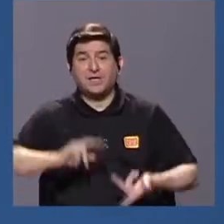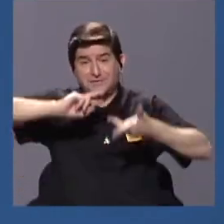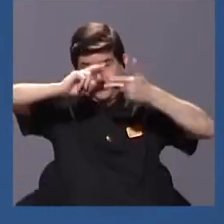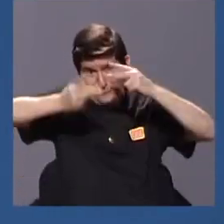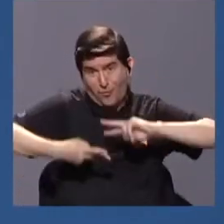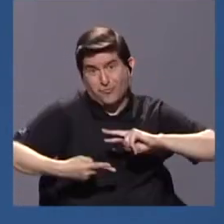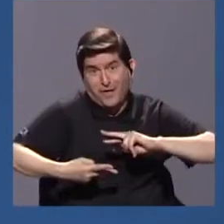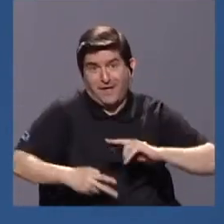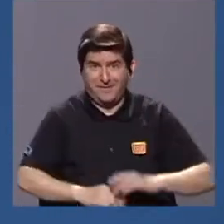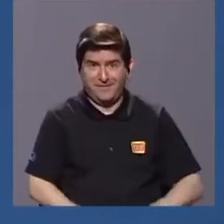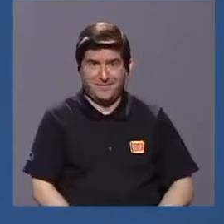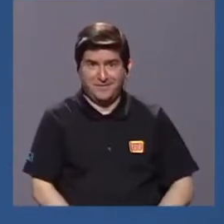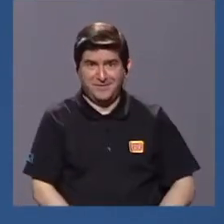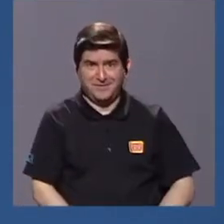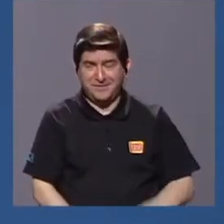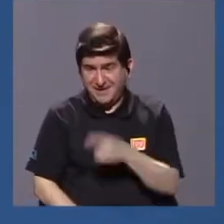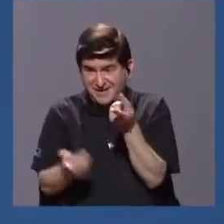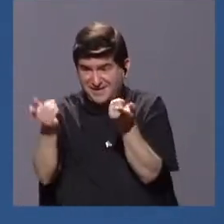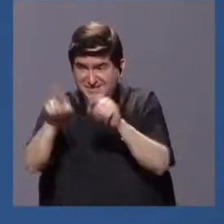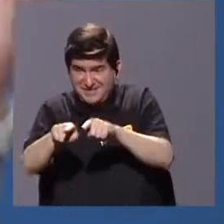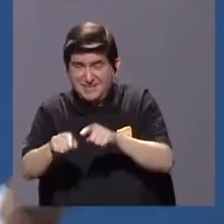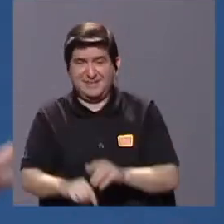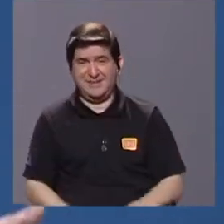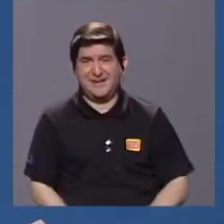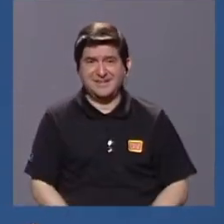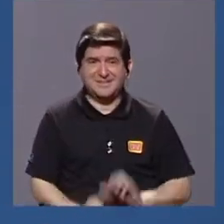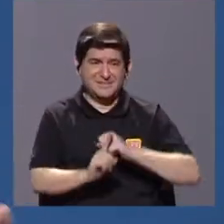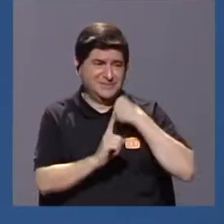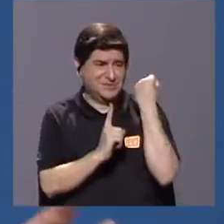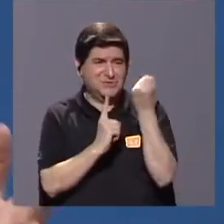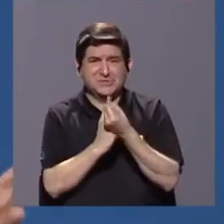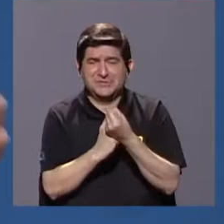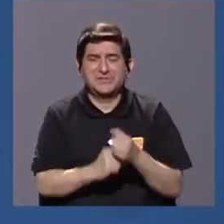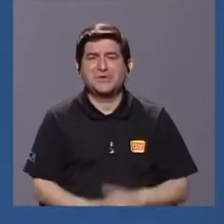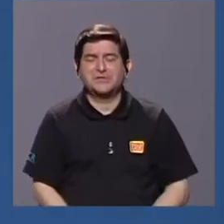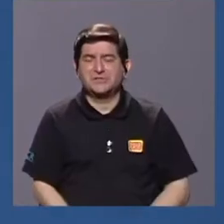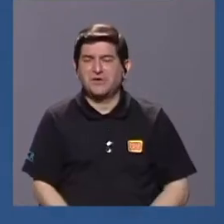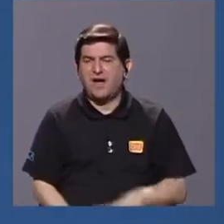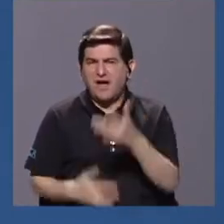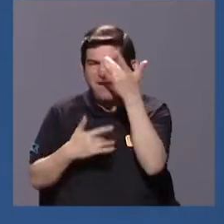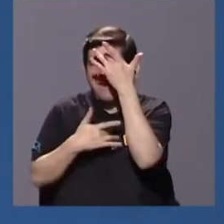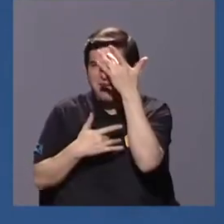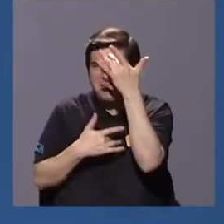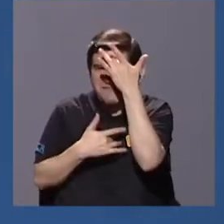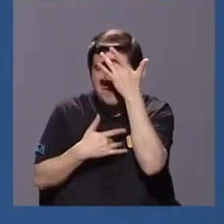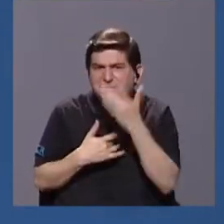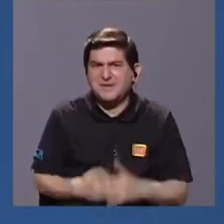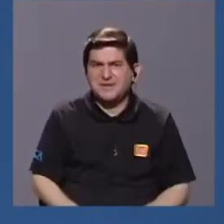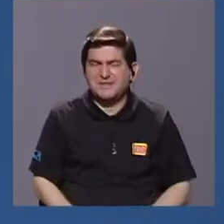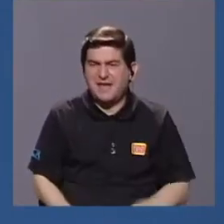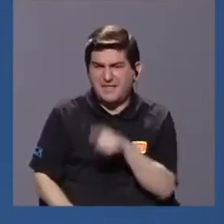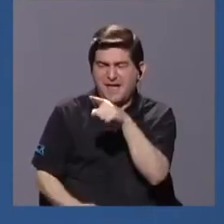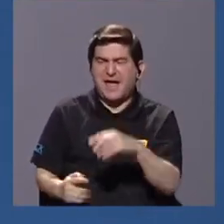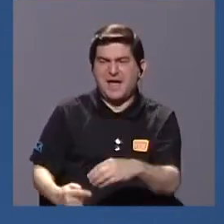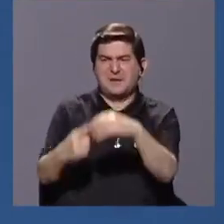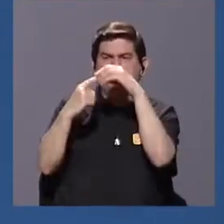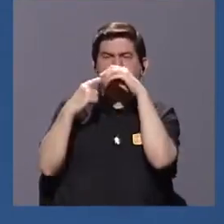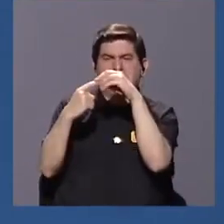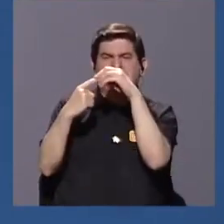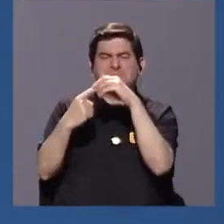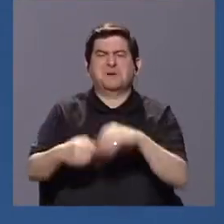es lo que conocemos como lo contrario a la zoonosis. Es aquellas enfermedades que el hospedero principal